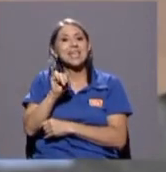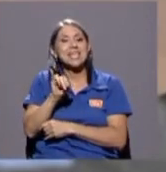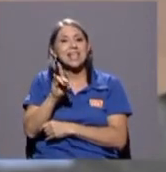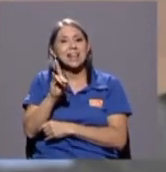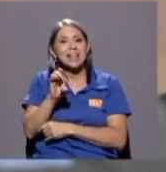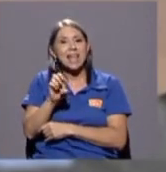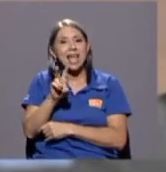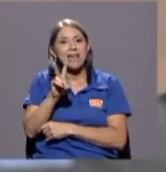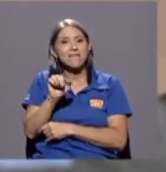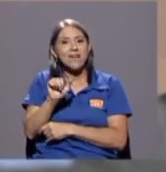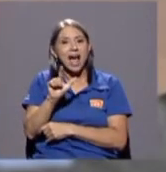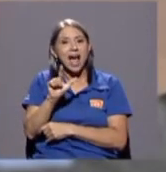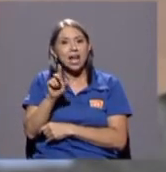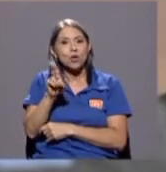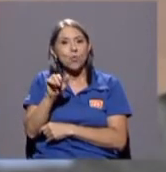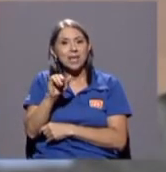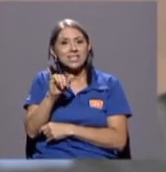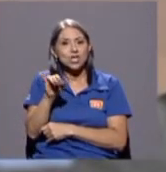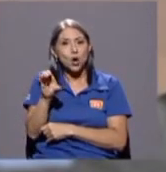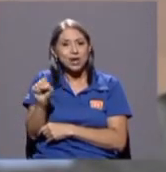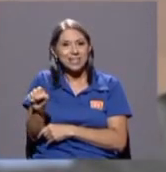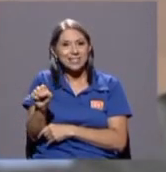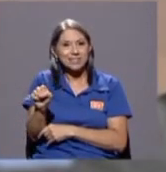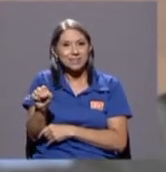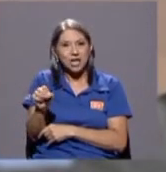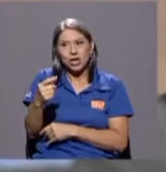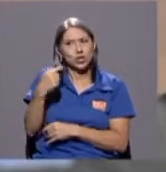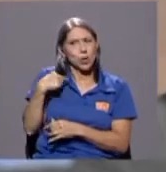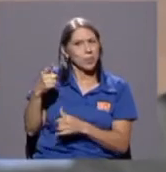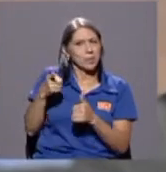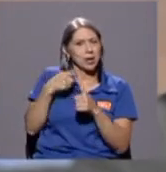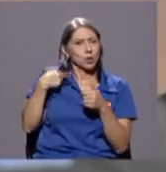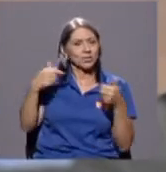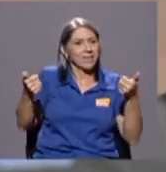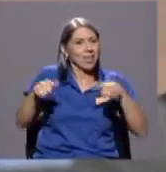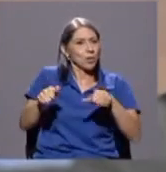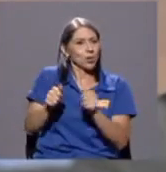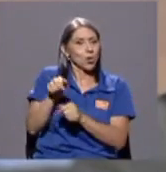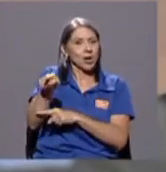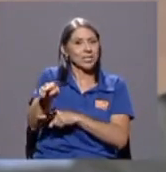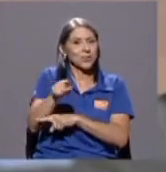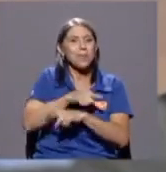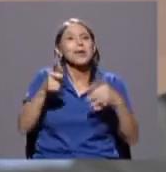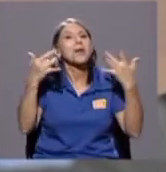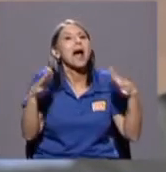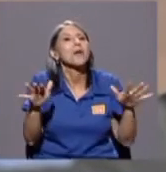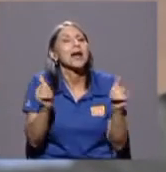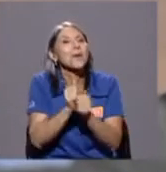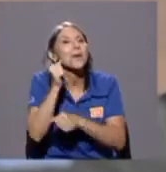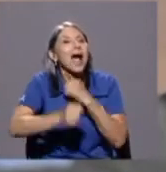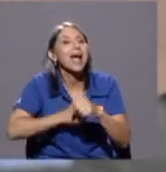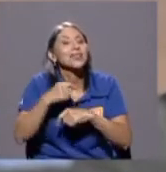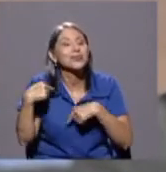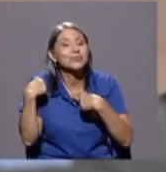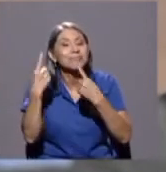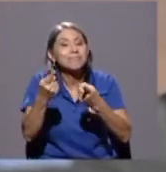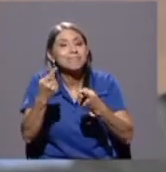no estaba de acuerdo inicialmente con esa medida a lo largo de los años ha quedado claro que él tenía razón y yo no